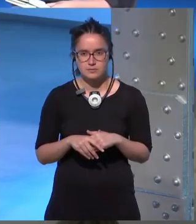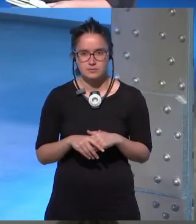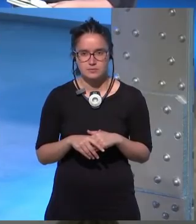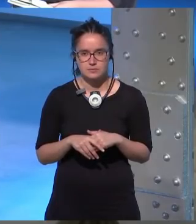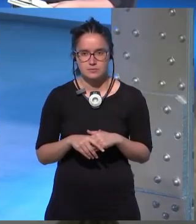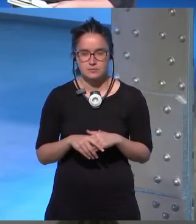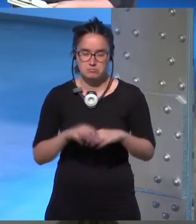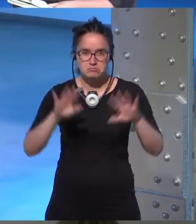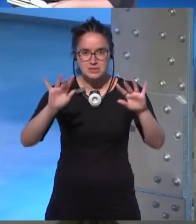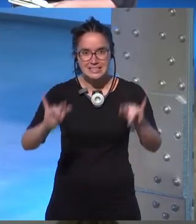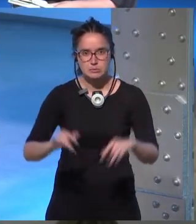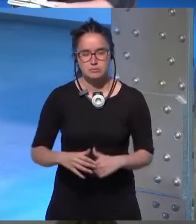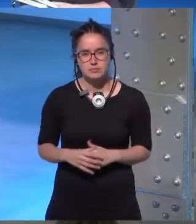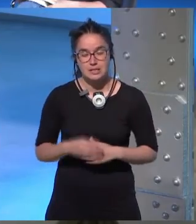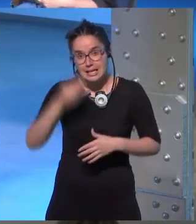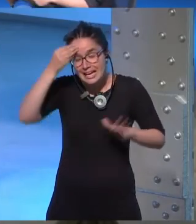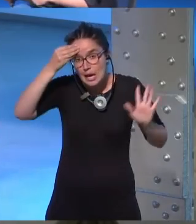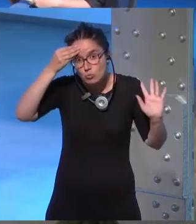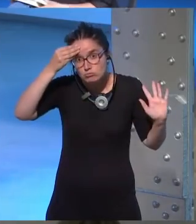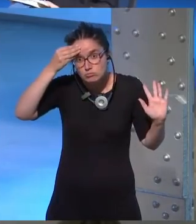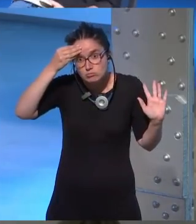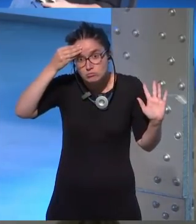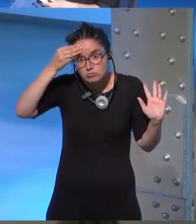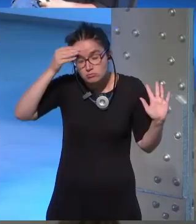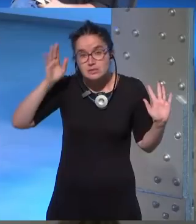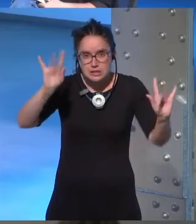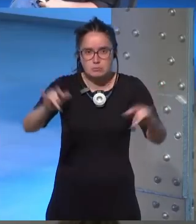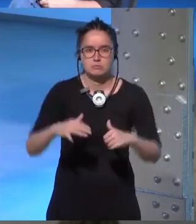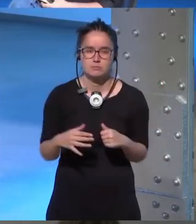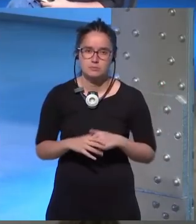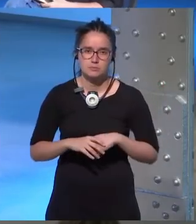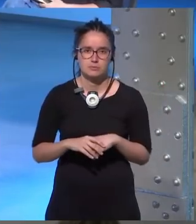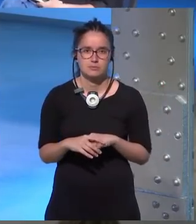sí creo sí